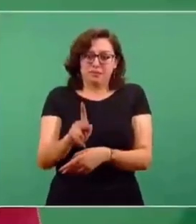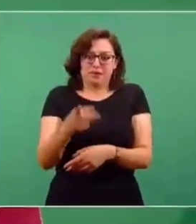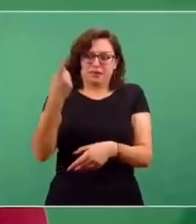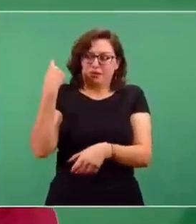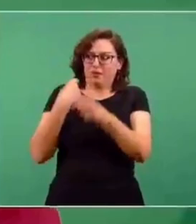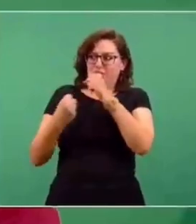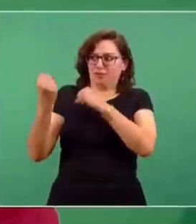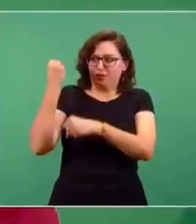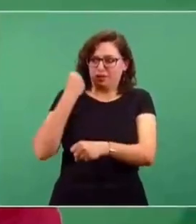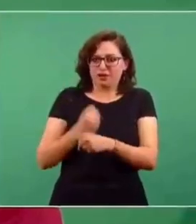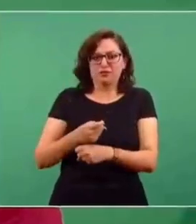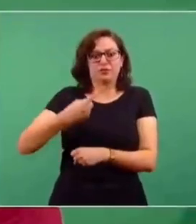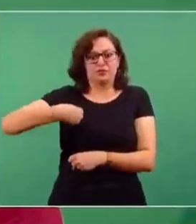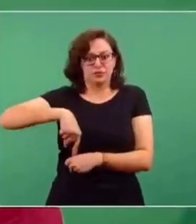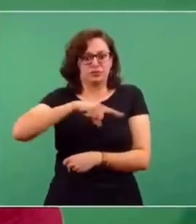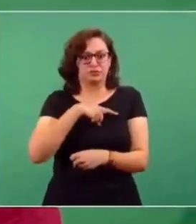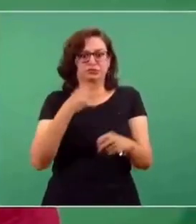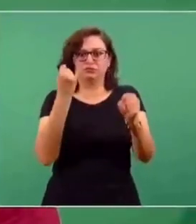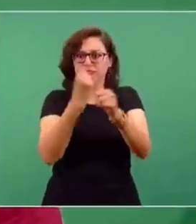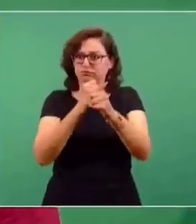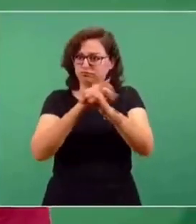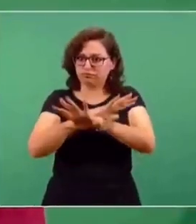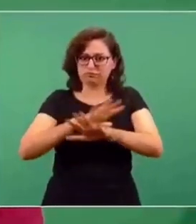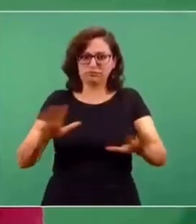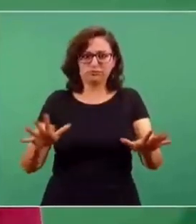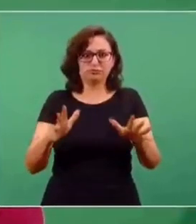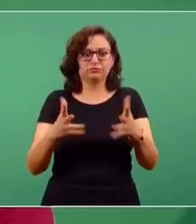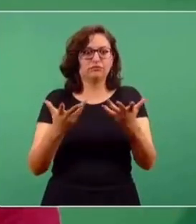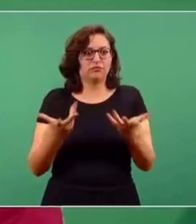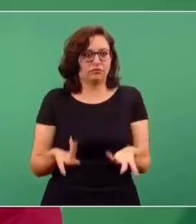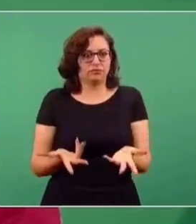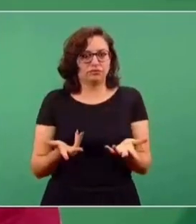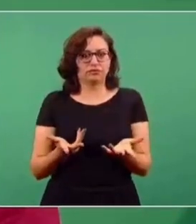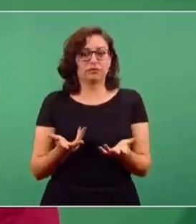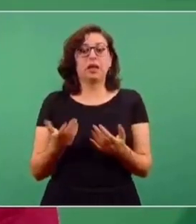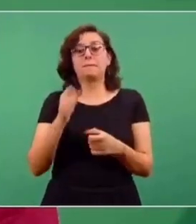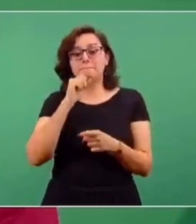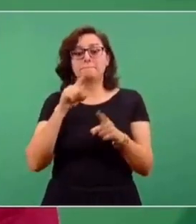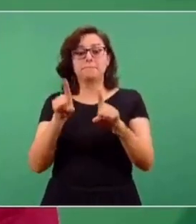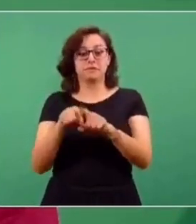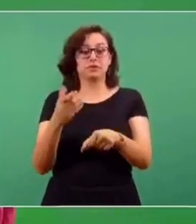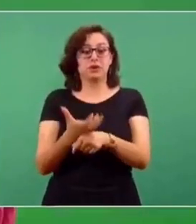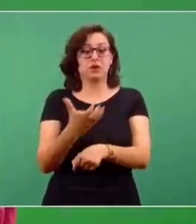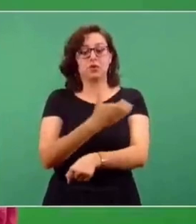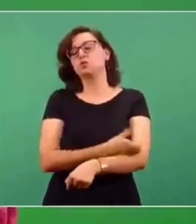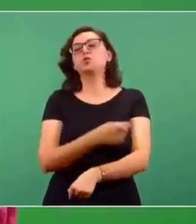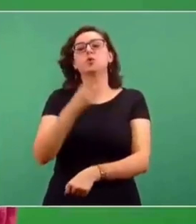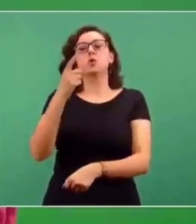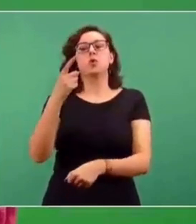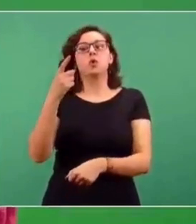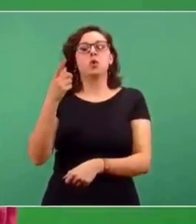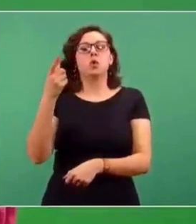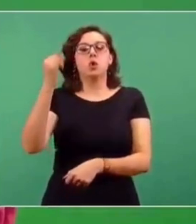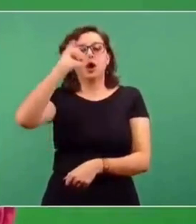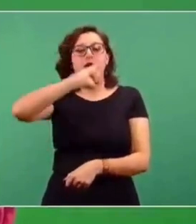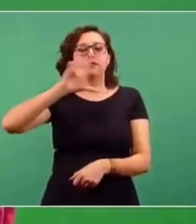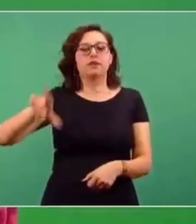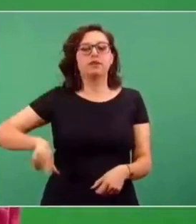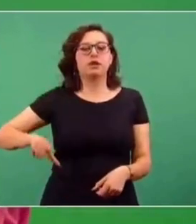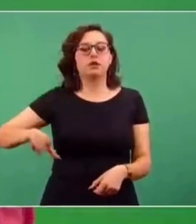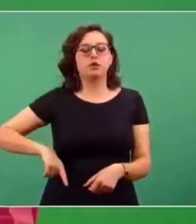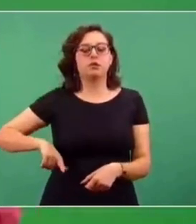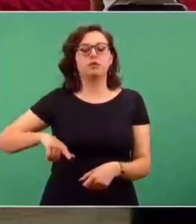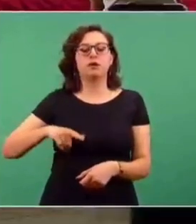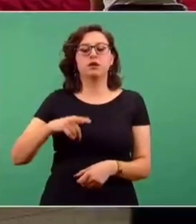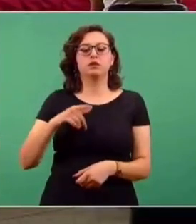información específicamente sobre este tema, el exceso de mortalidad, y tuvimos el privilegio de que nos acompañara la doctora Sheinbaum, jefa de gobierno de la Ciudad